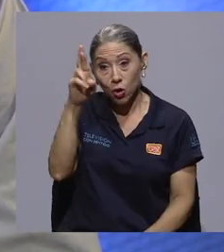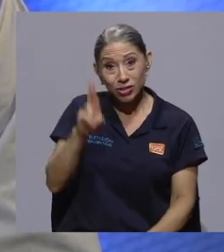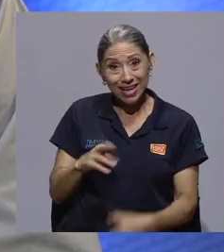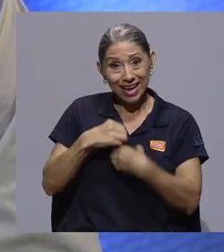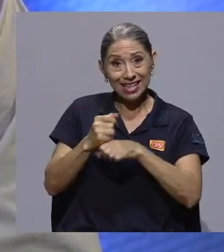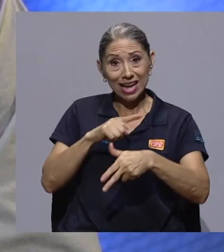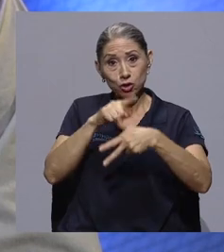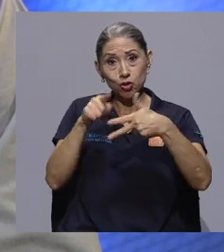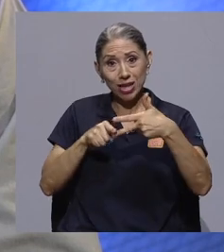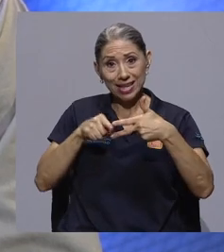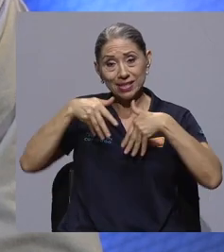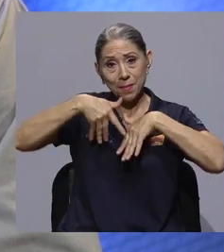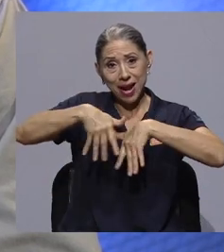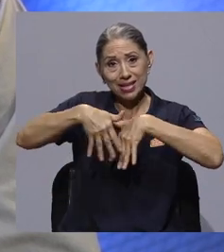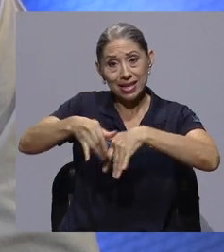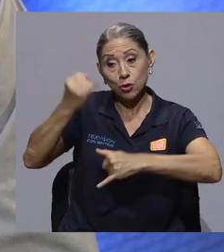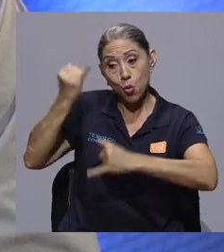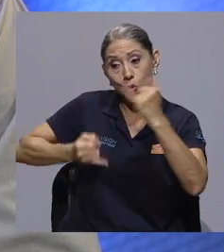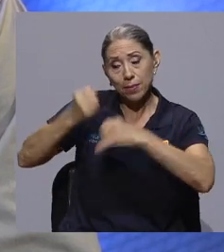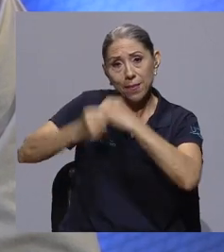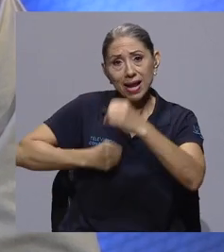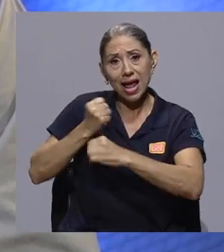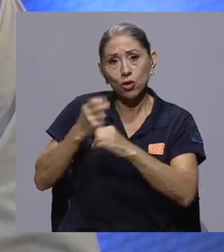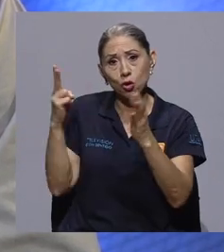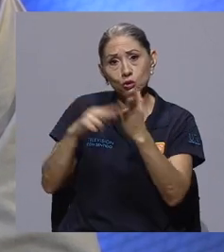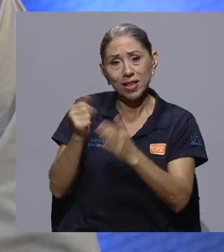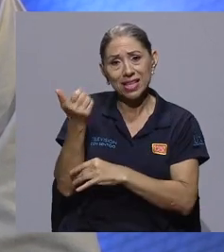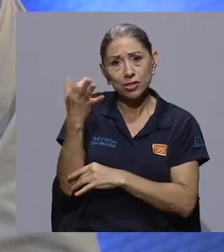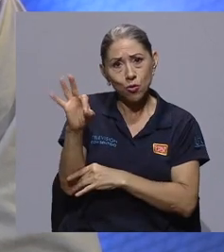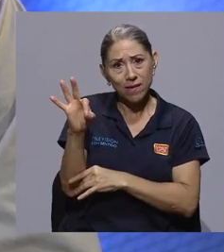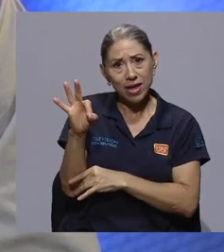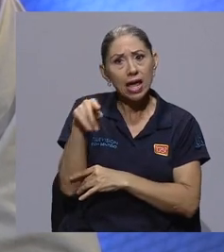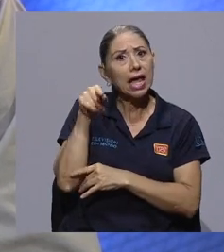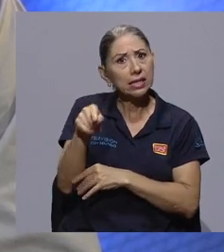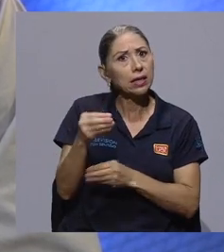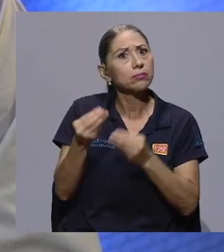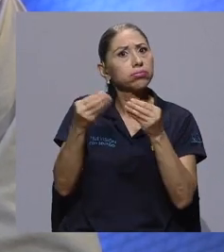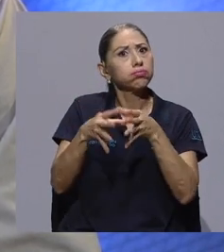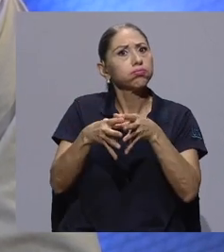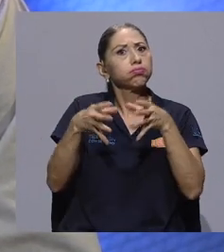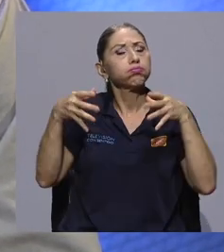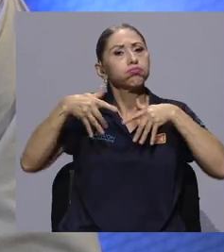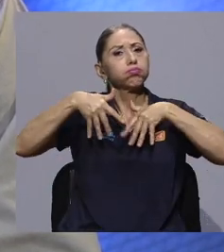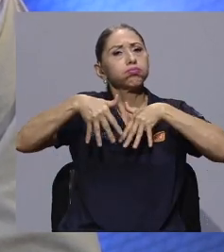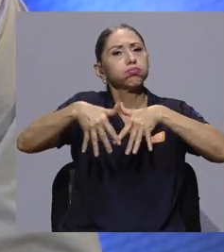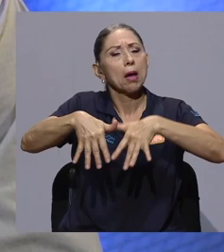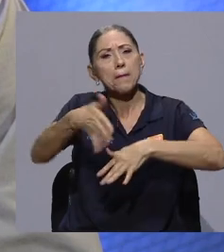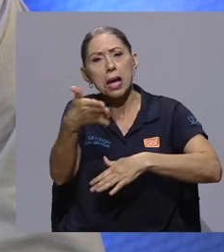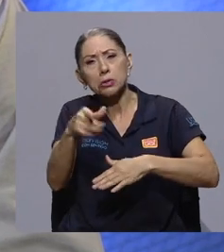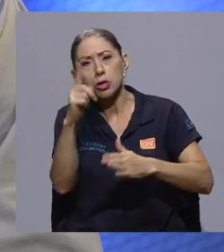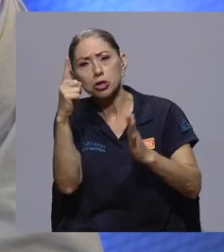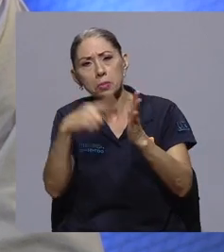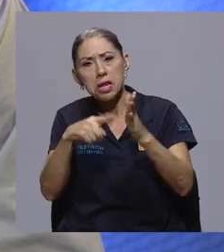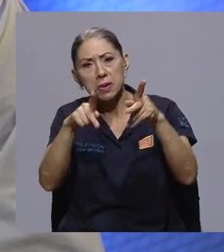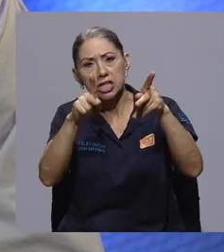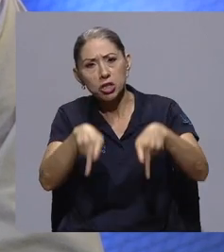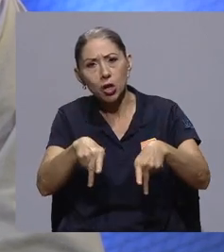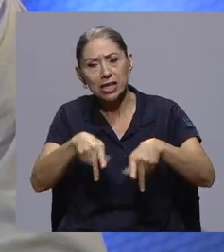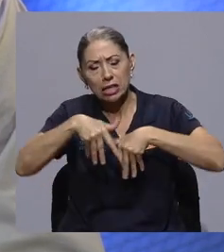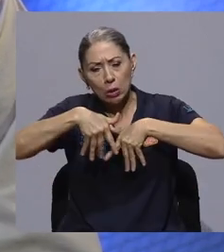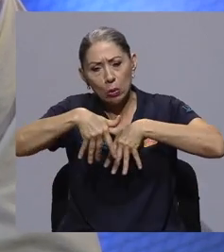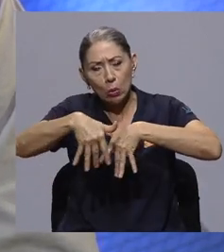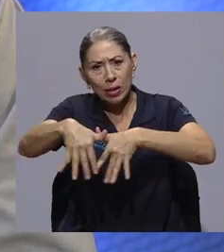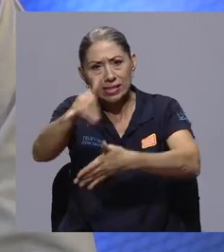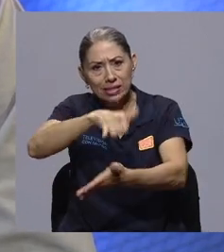En Costa Rica se han hecho tres marchas, la última fue en 2019 y fue la más amplia, fue la más grande, cerca de mil personas